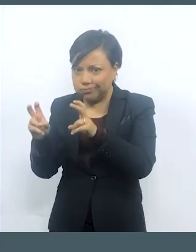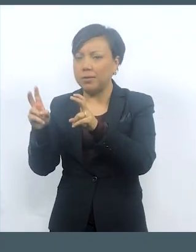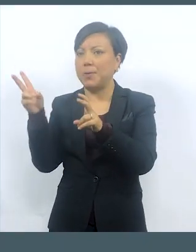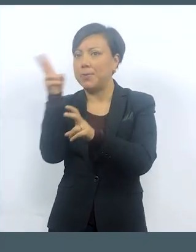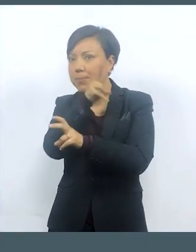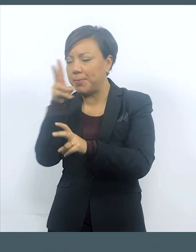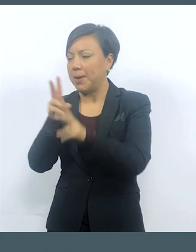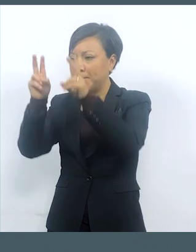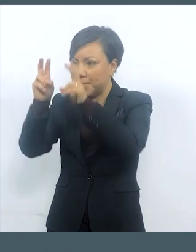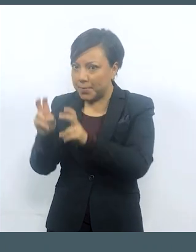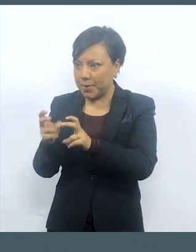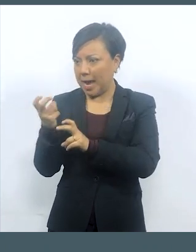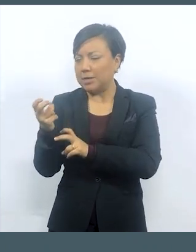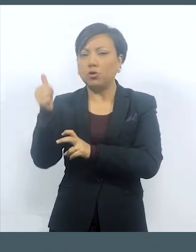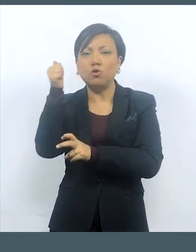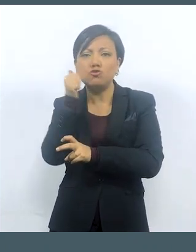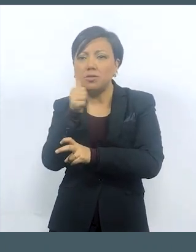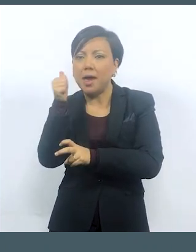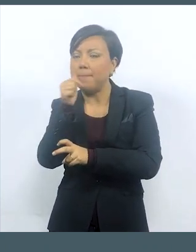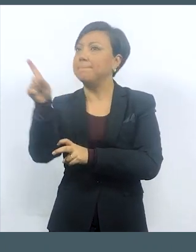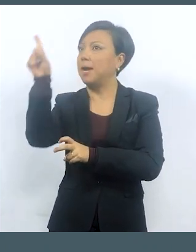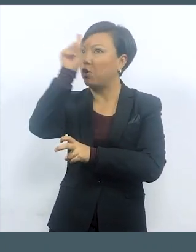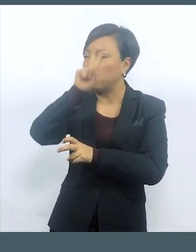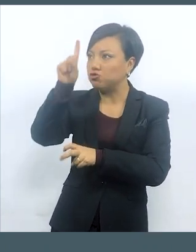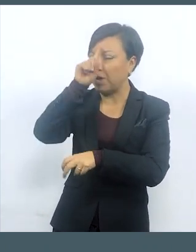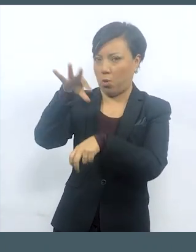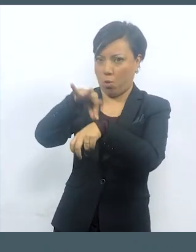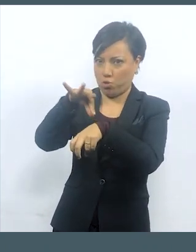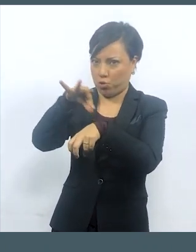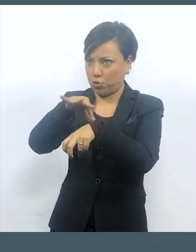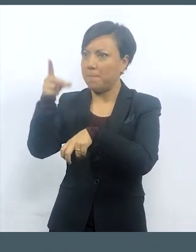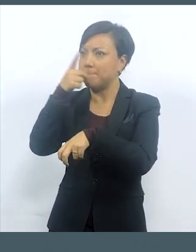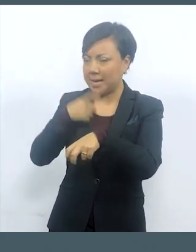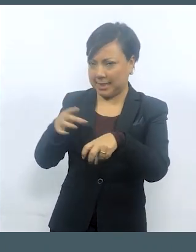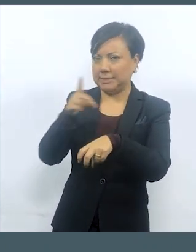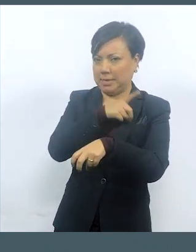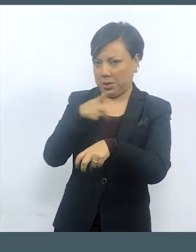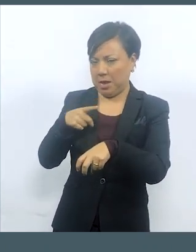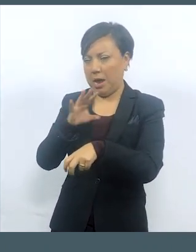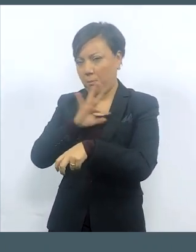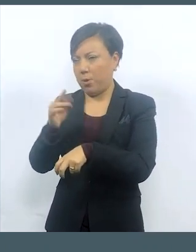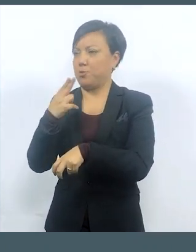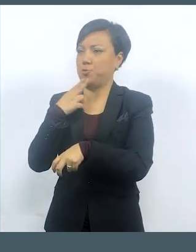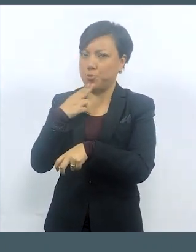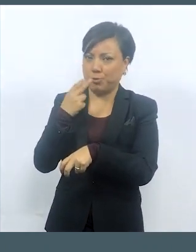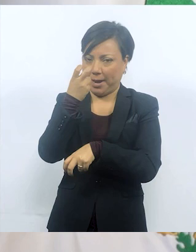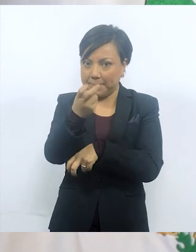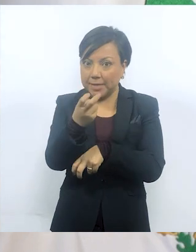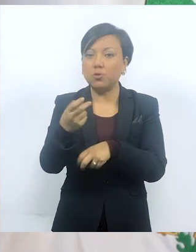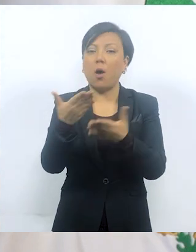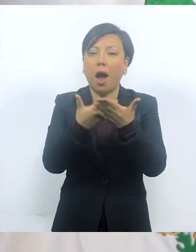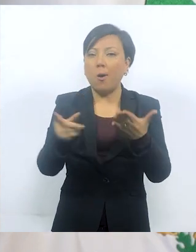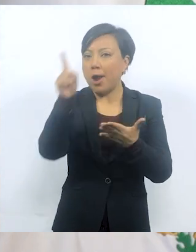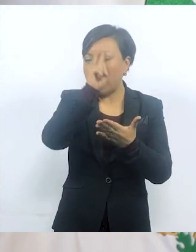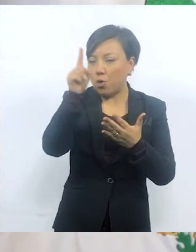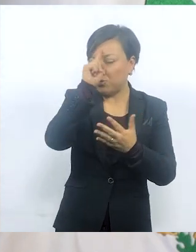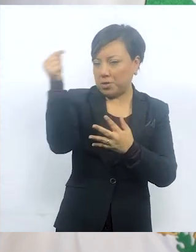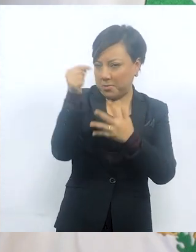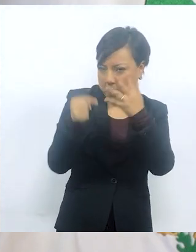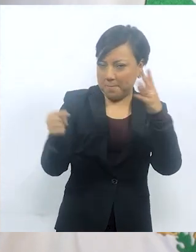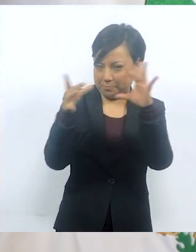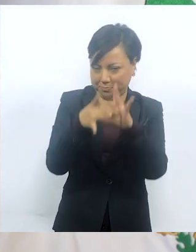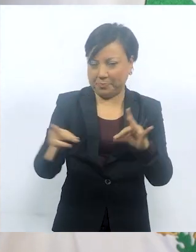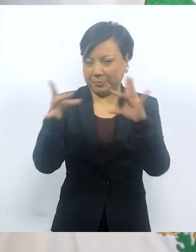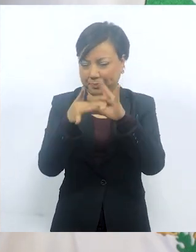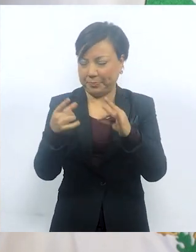partir del aire ambiente. Su uso siempre debe ser recetado y supervisado por un profesional de la salud. Presta atención a las siguientes